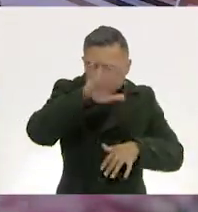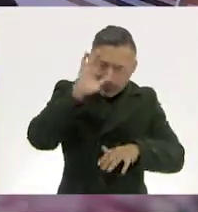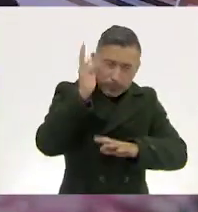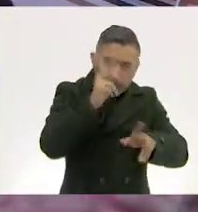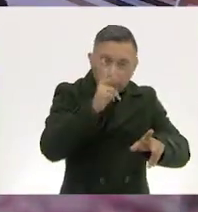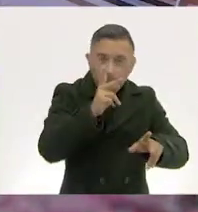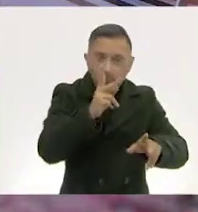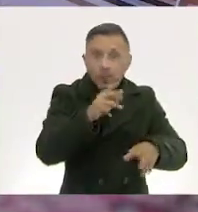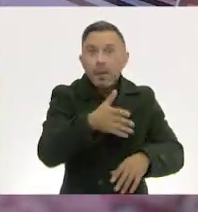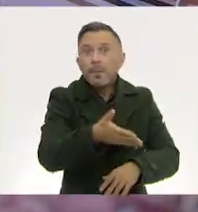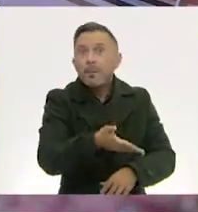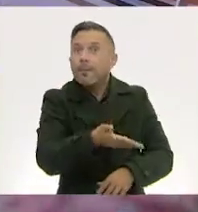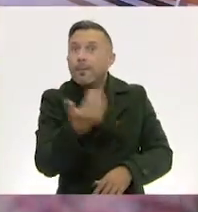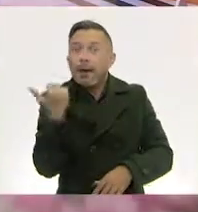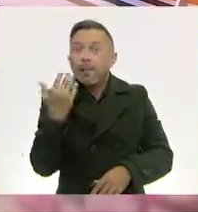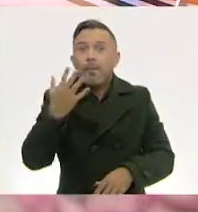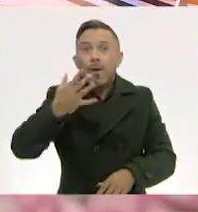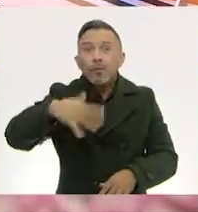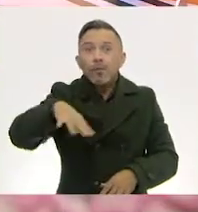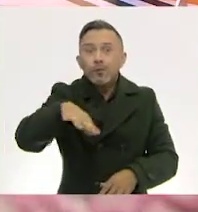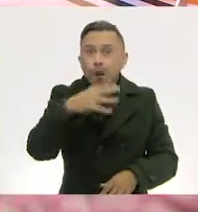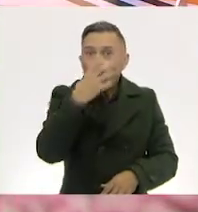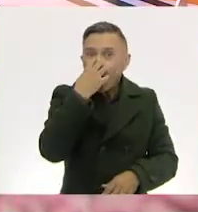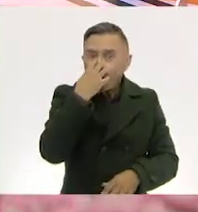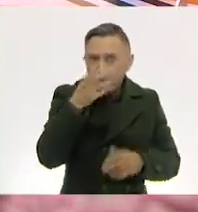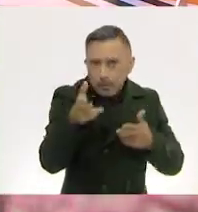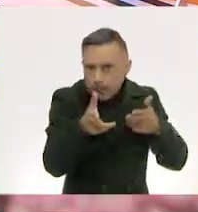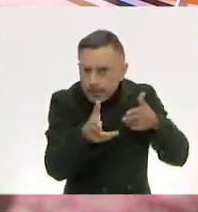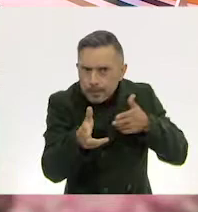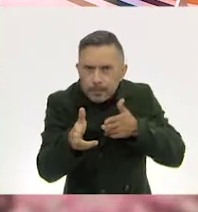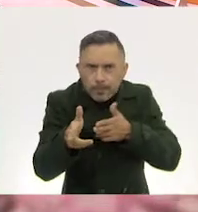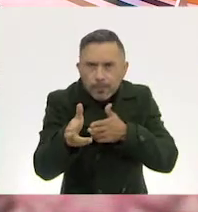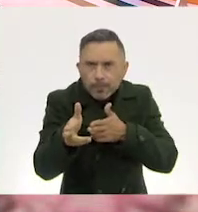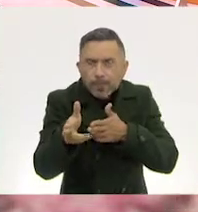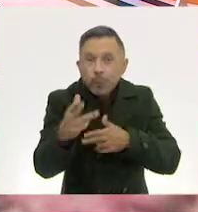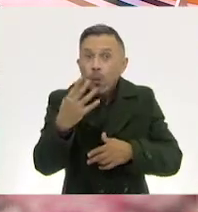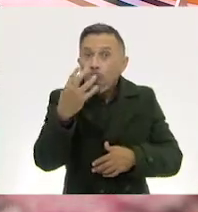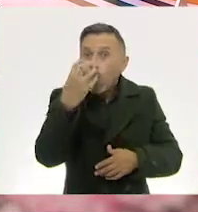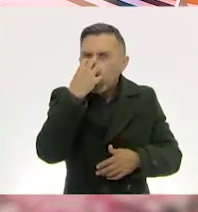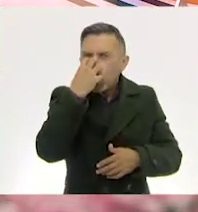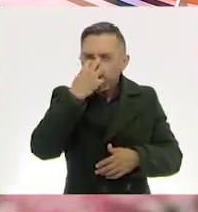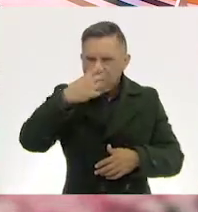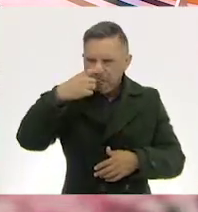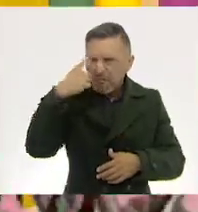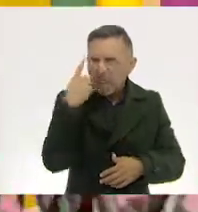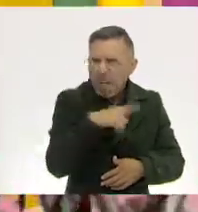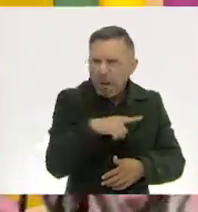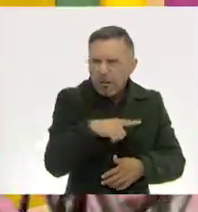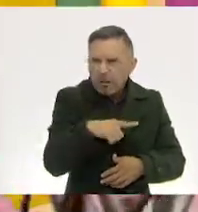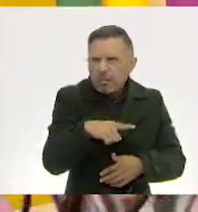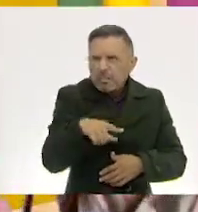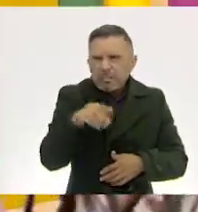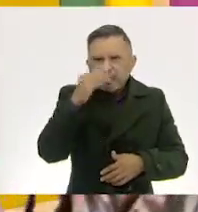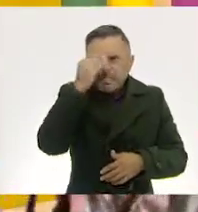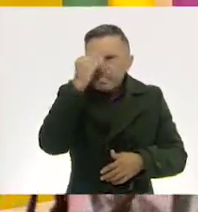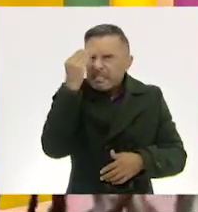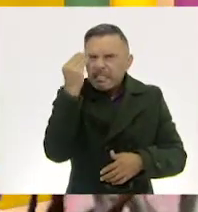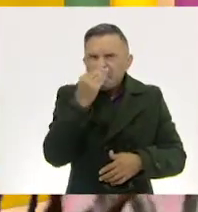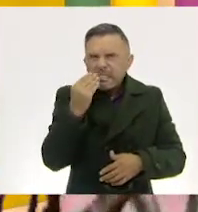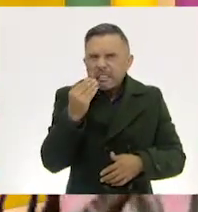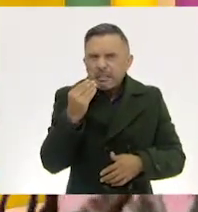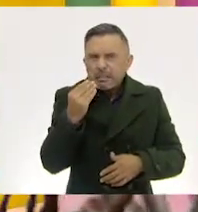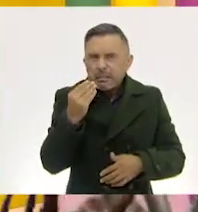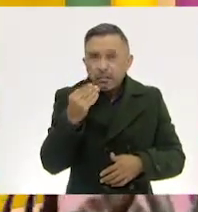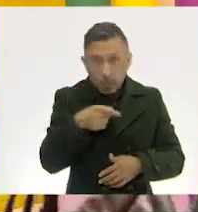Vamos a cazar un oso Un oso feo y espantoso ¿Quién le